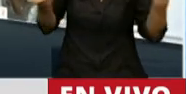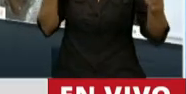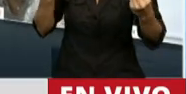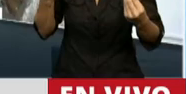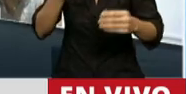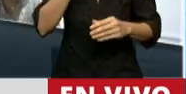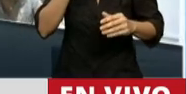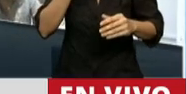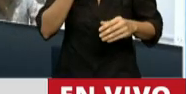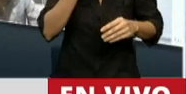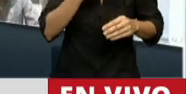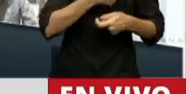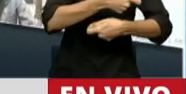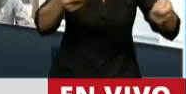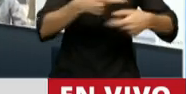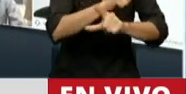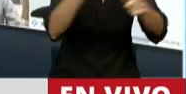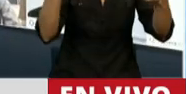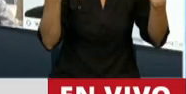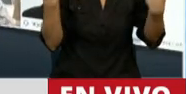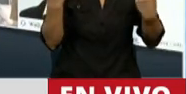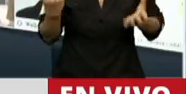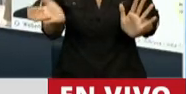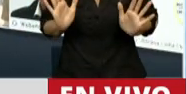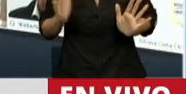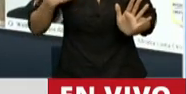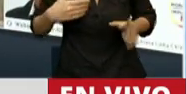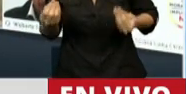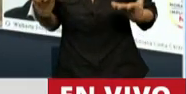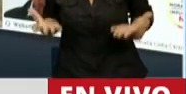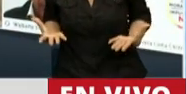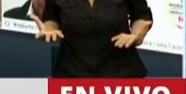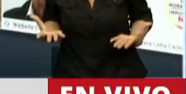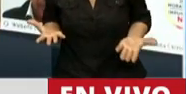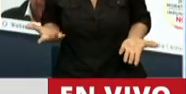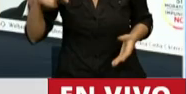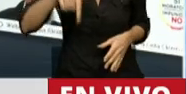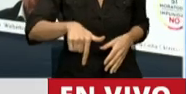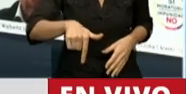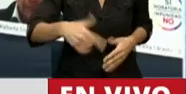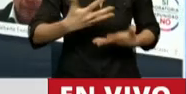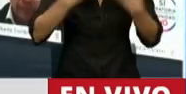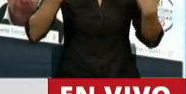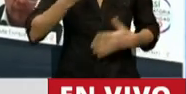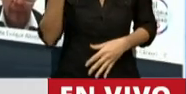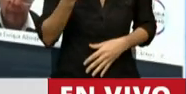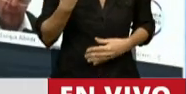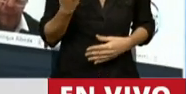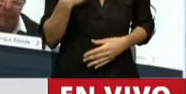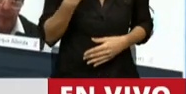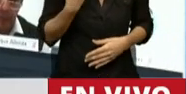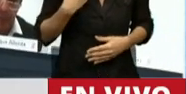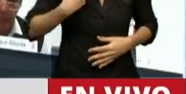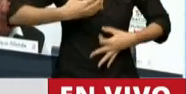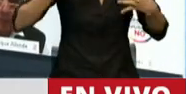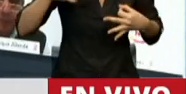Hoy es un día especial, Presidente, porque efectivamente amanecimos con una muy buena noticia para la Argentina. Yo no diría que es